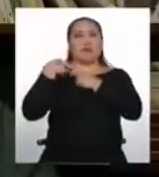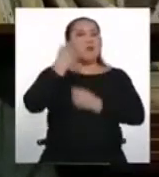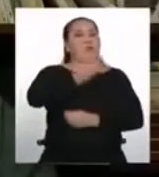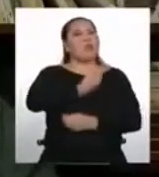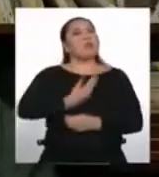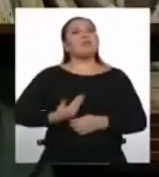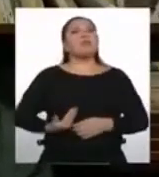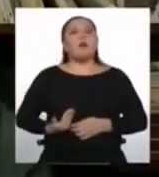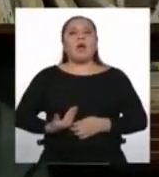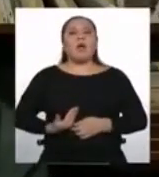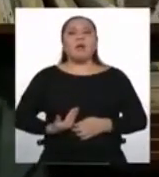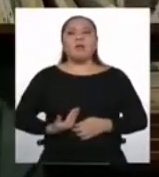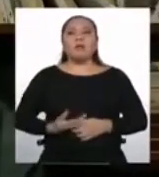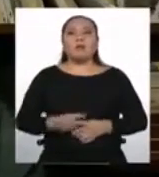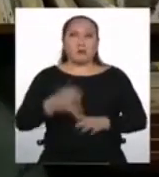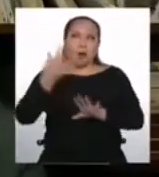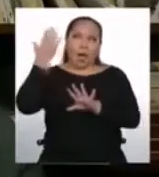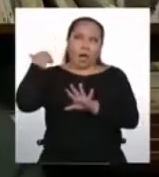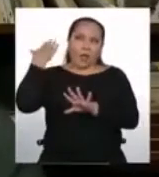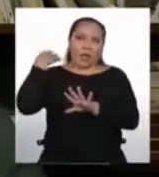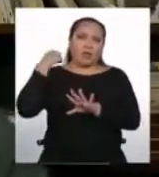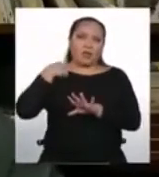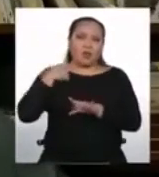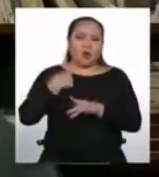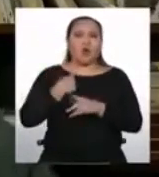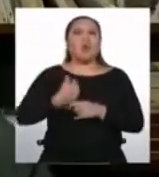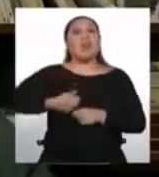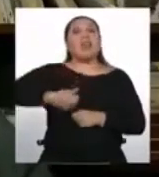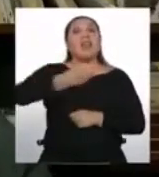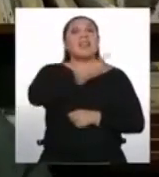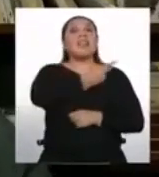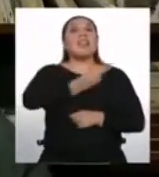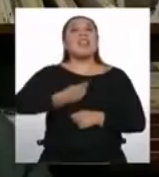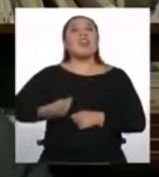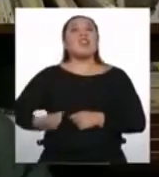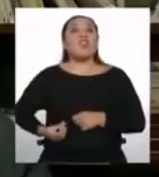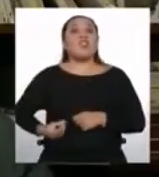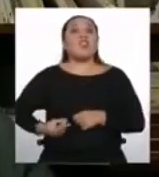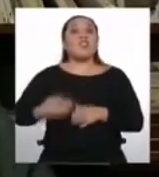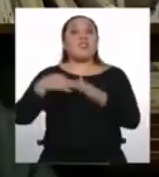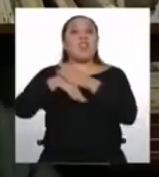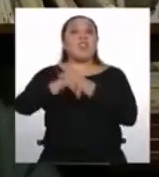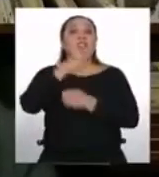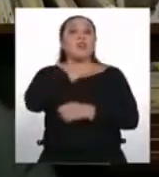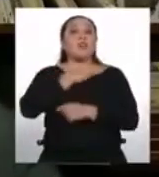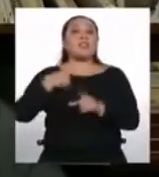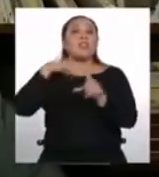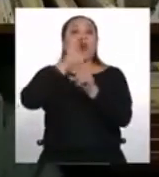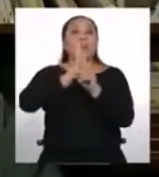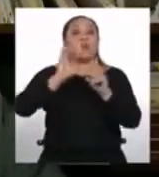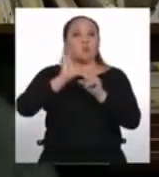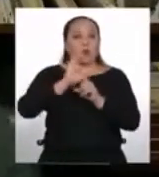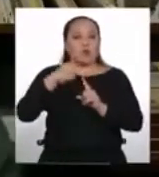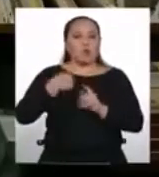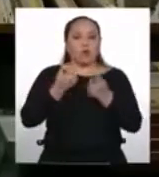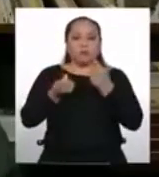gobierno. Hasta hace un tiempo he sido director de lenguas indígenas en el Ministerio de Cultura.